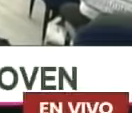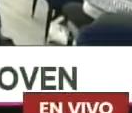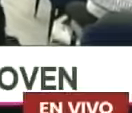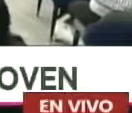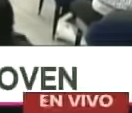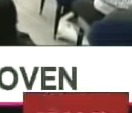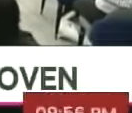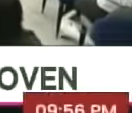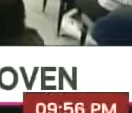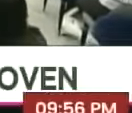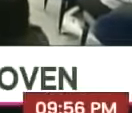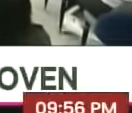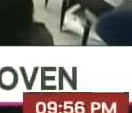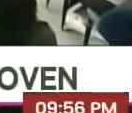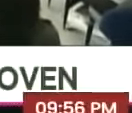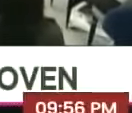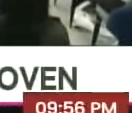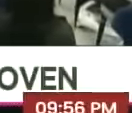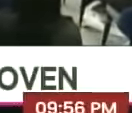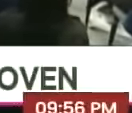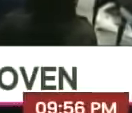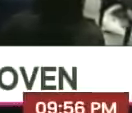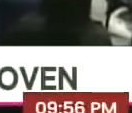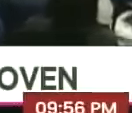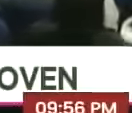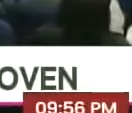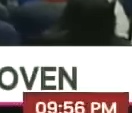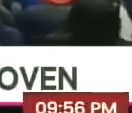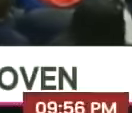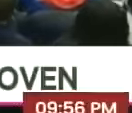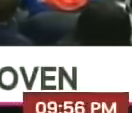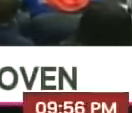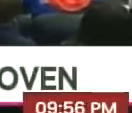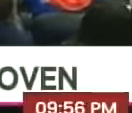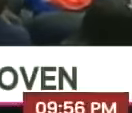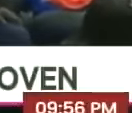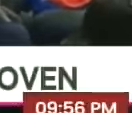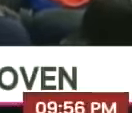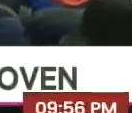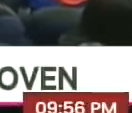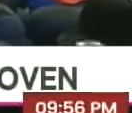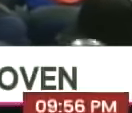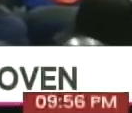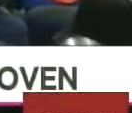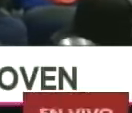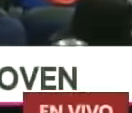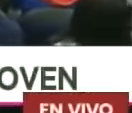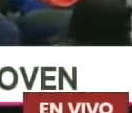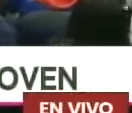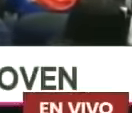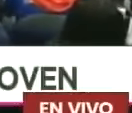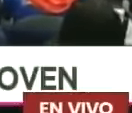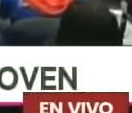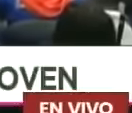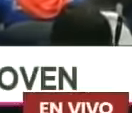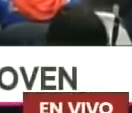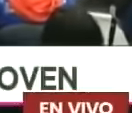¡Ay! ¡Palma, palma! ¡Palma, palma, palma, palma! ¡Woo! ¡Ay, ay!